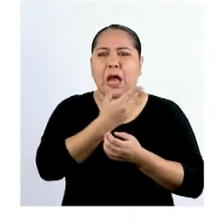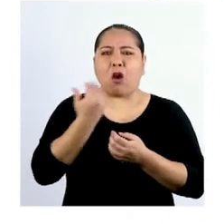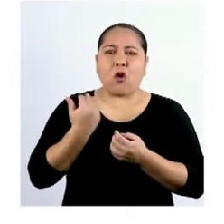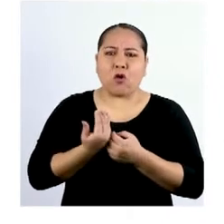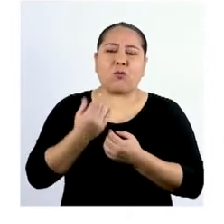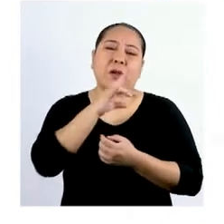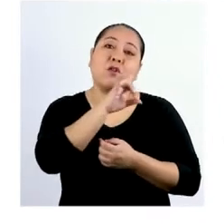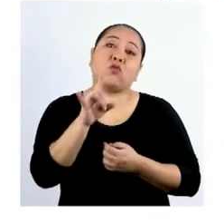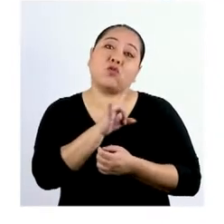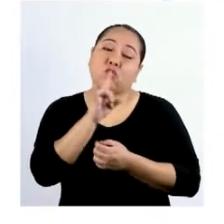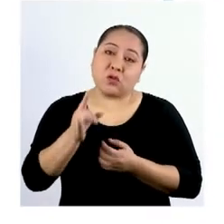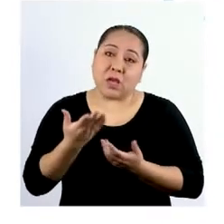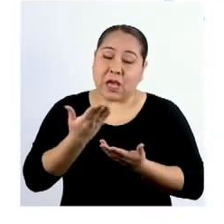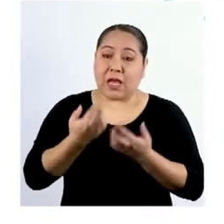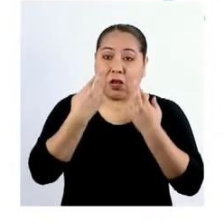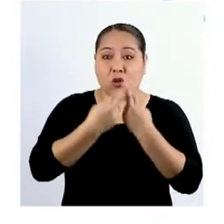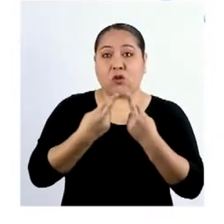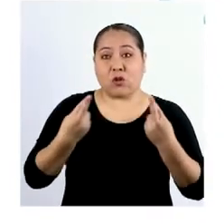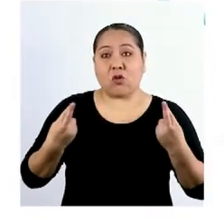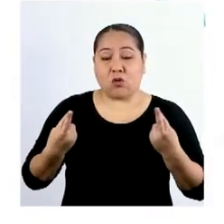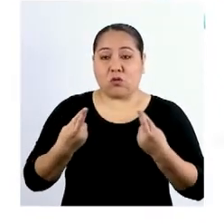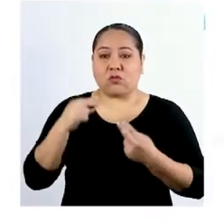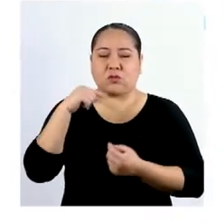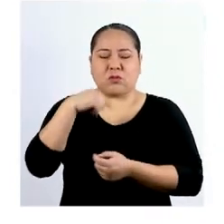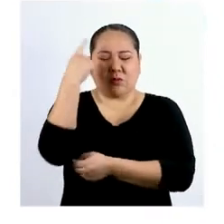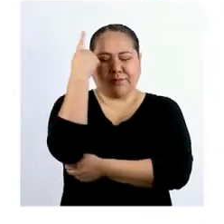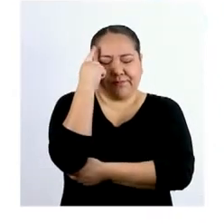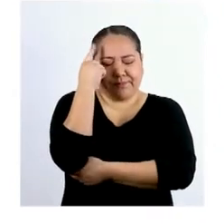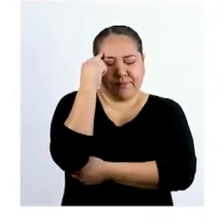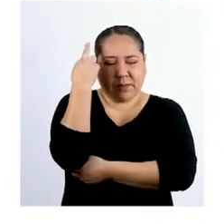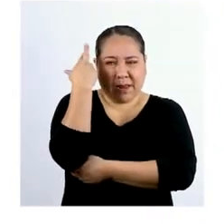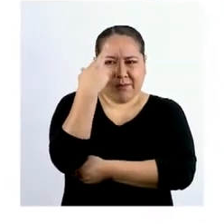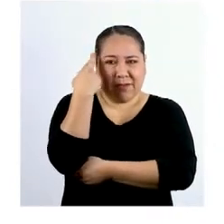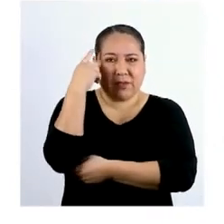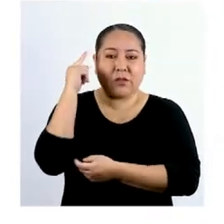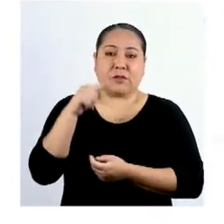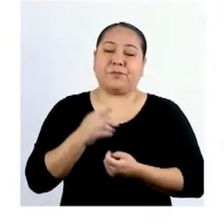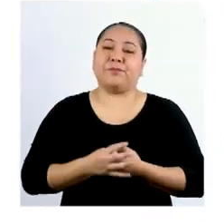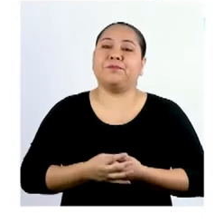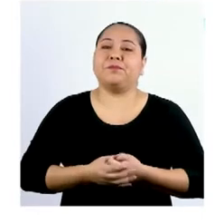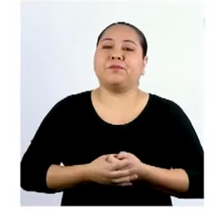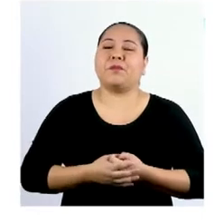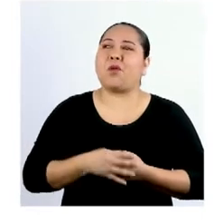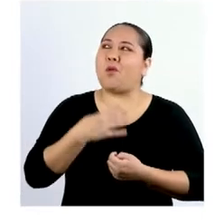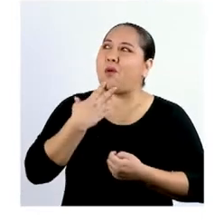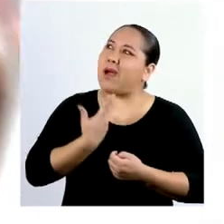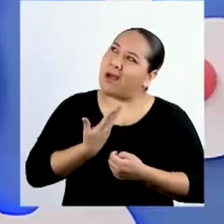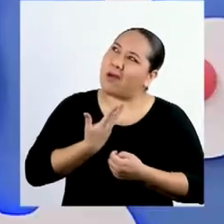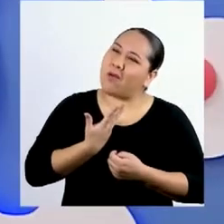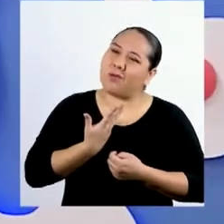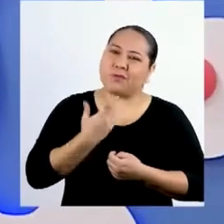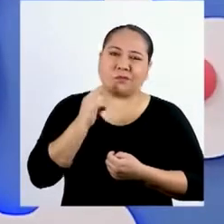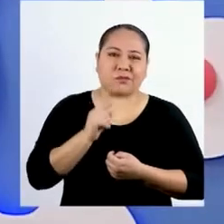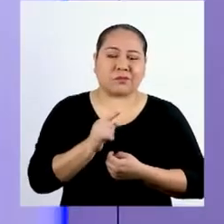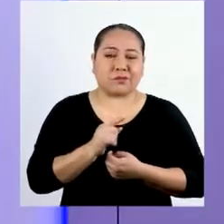hacer para utilizar mejor nuestros recursos y me quedé reflexionando sobre ello. ¡Wow!